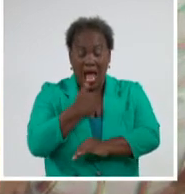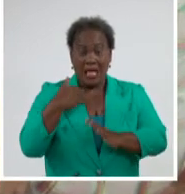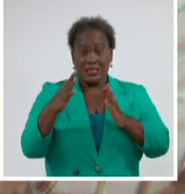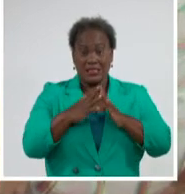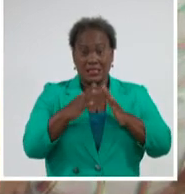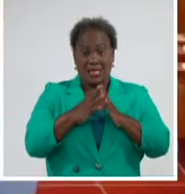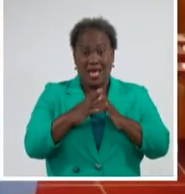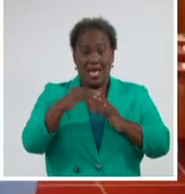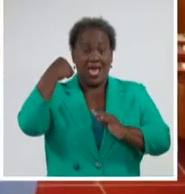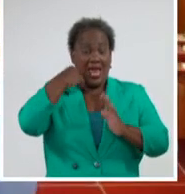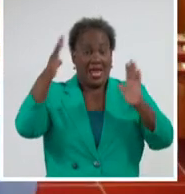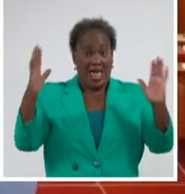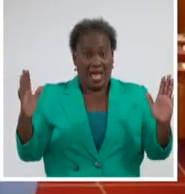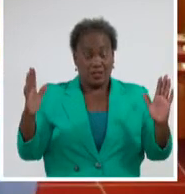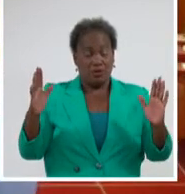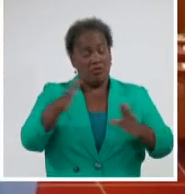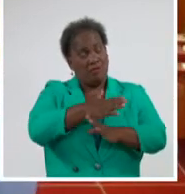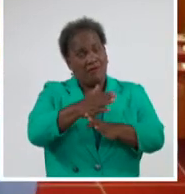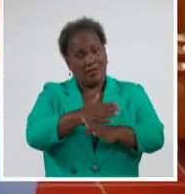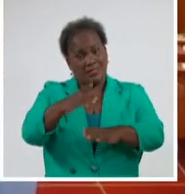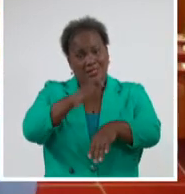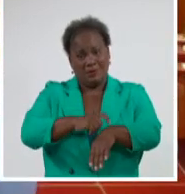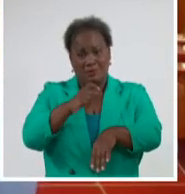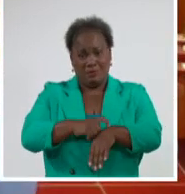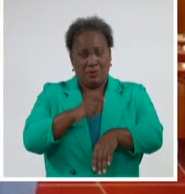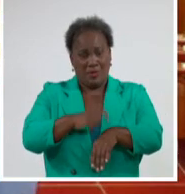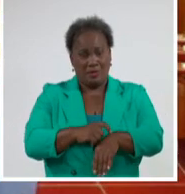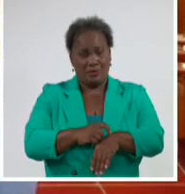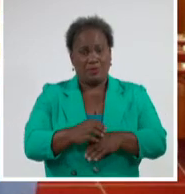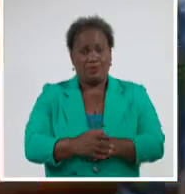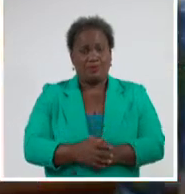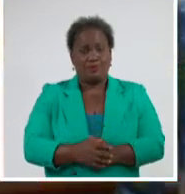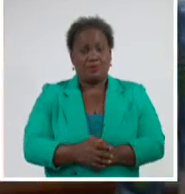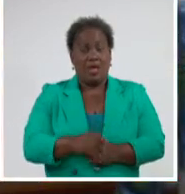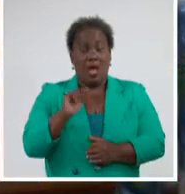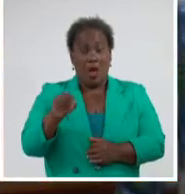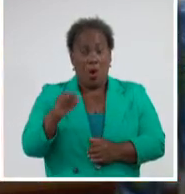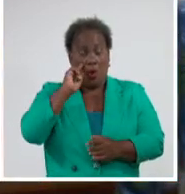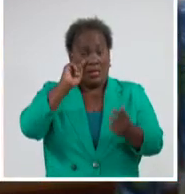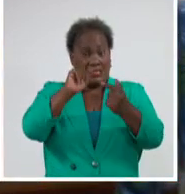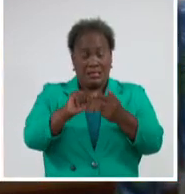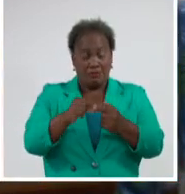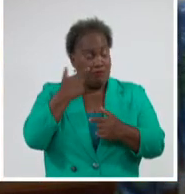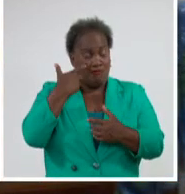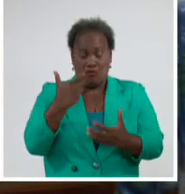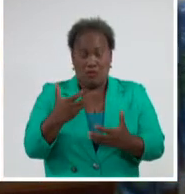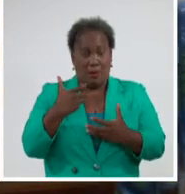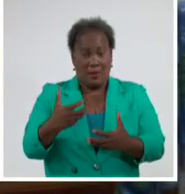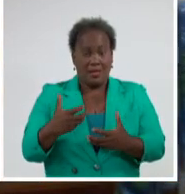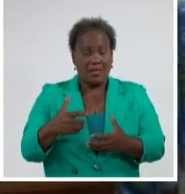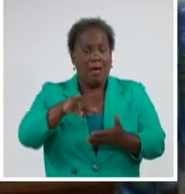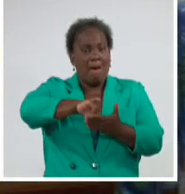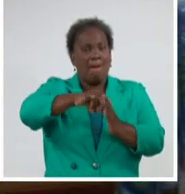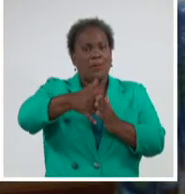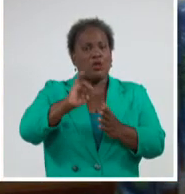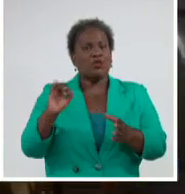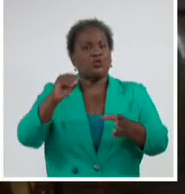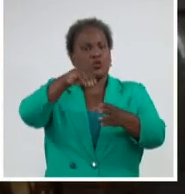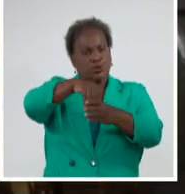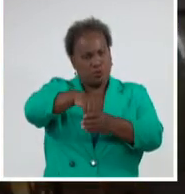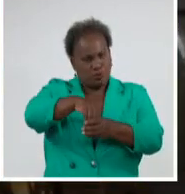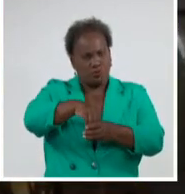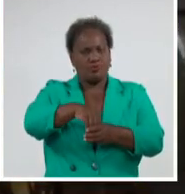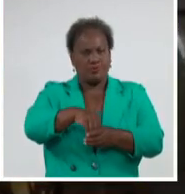del año, y en el cual el propósito fundamental ha sido que sea un proyecto inclusivo,